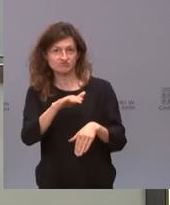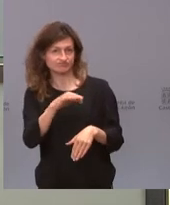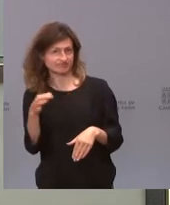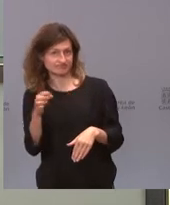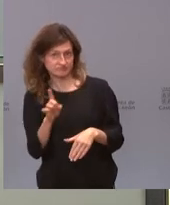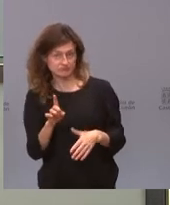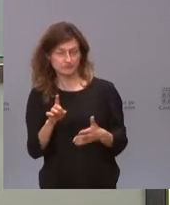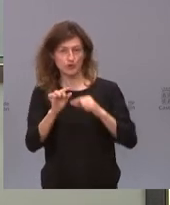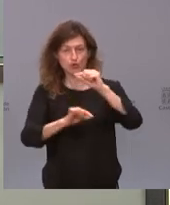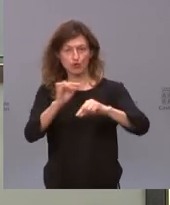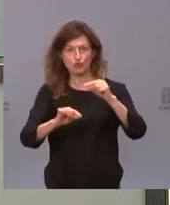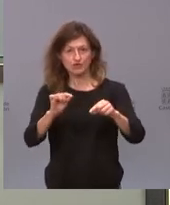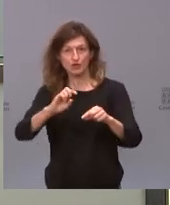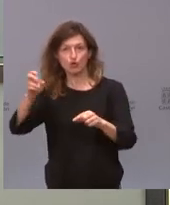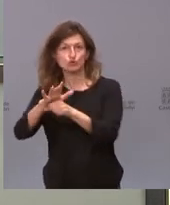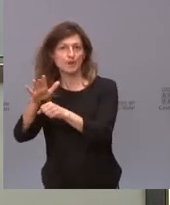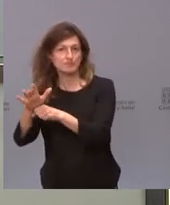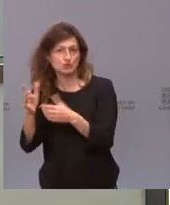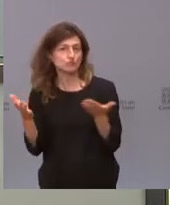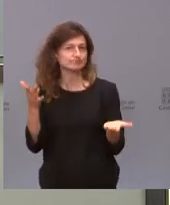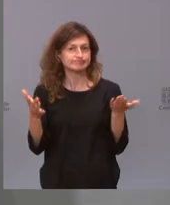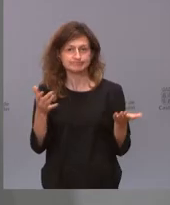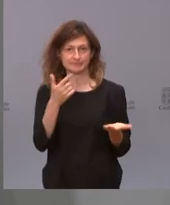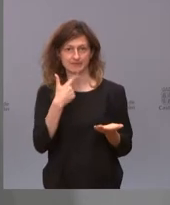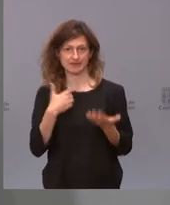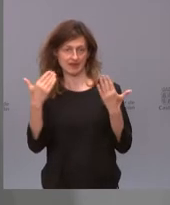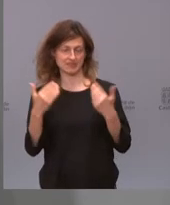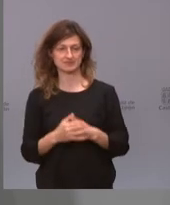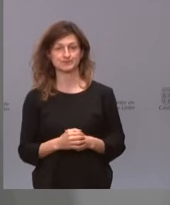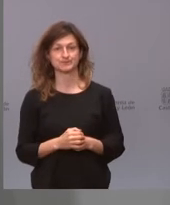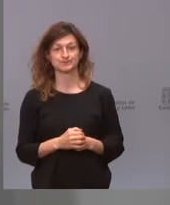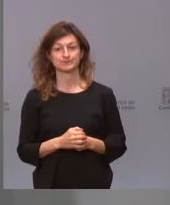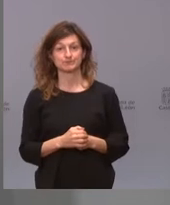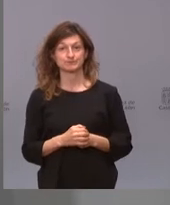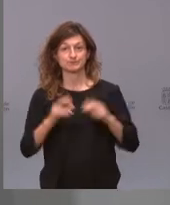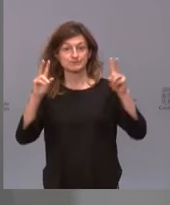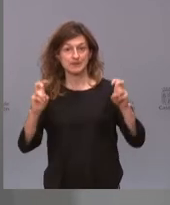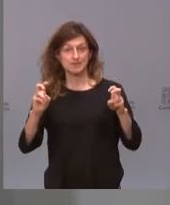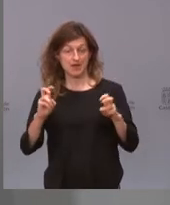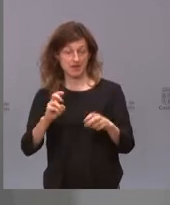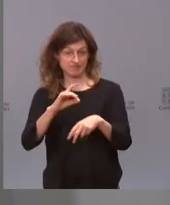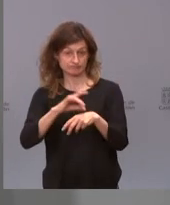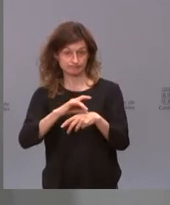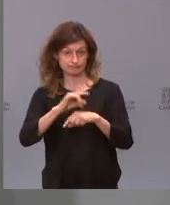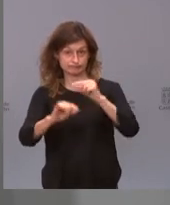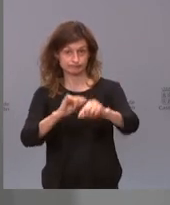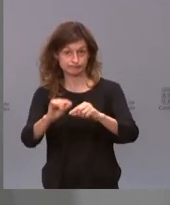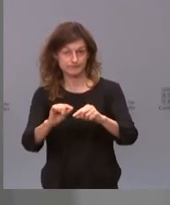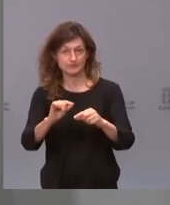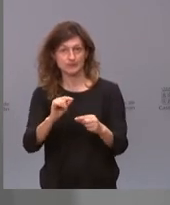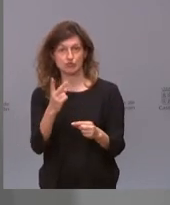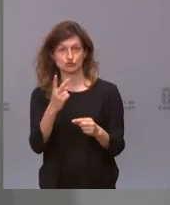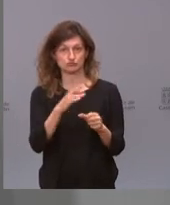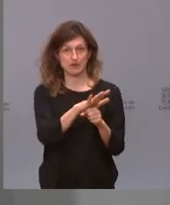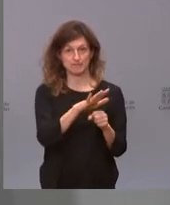contagios se producen en otro ámbito. Gracias. A ver, los contagios, como he dicho antes, se producen básicamente en dos